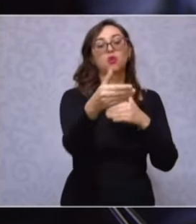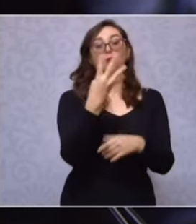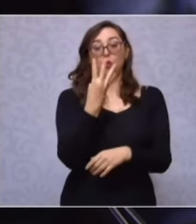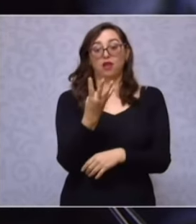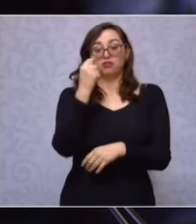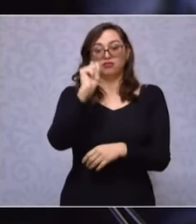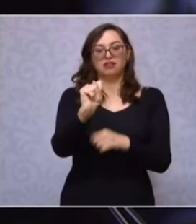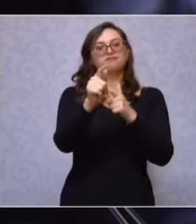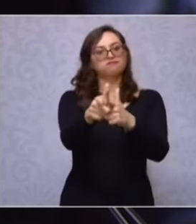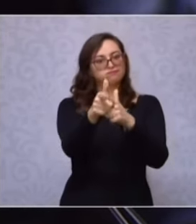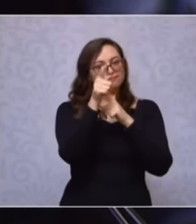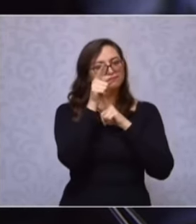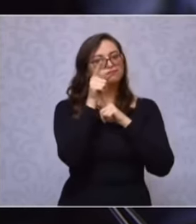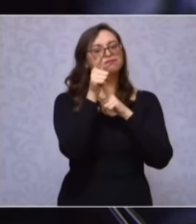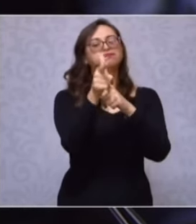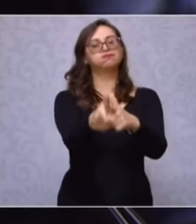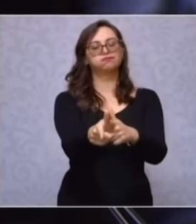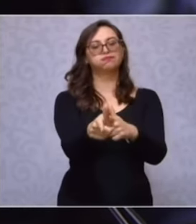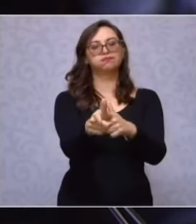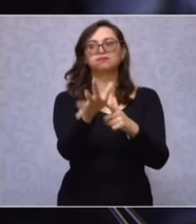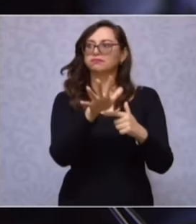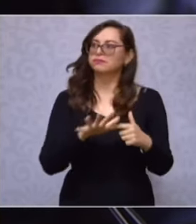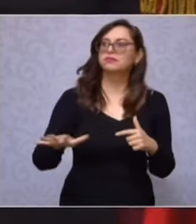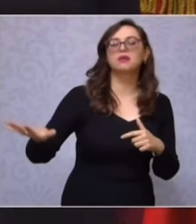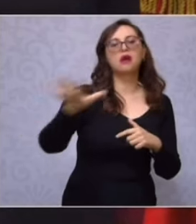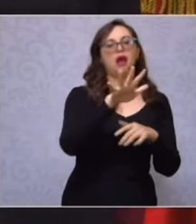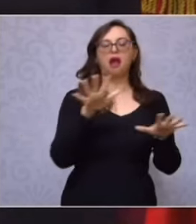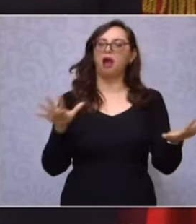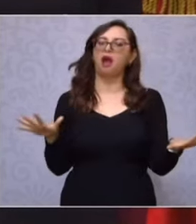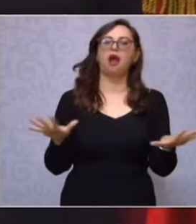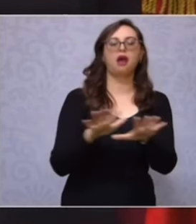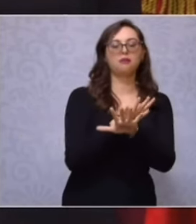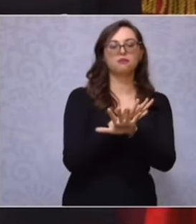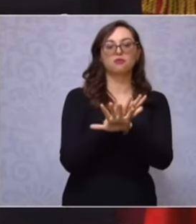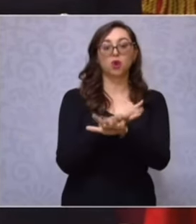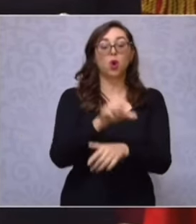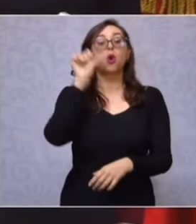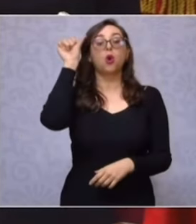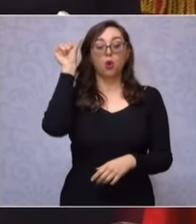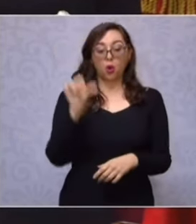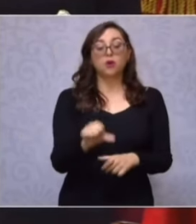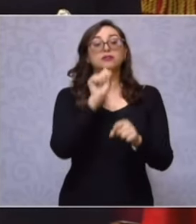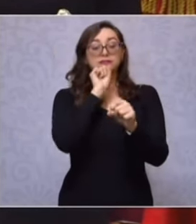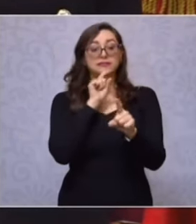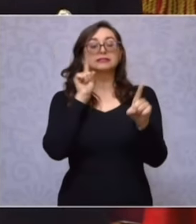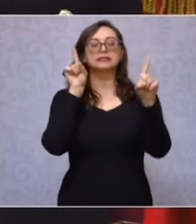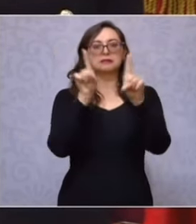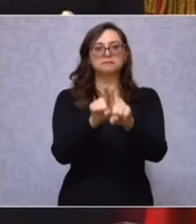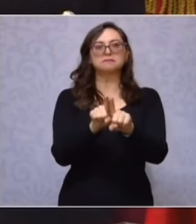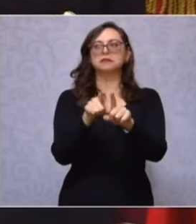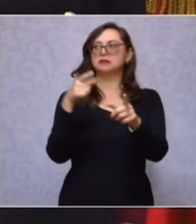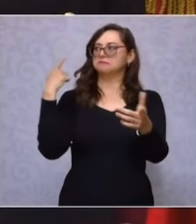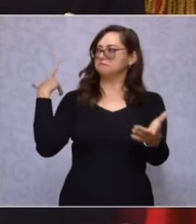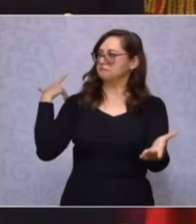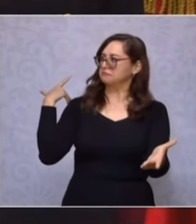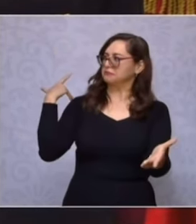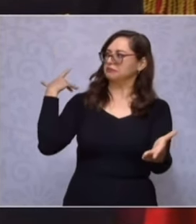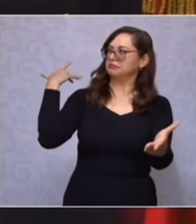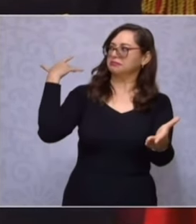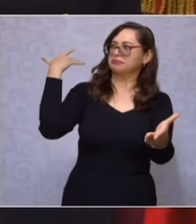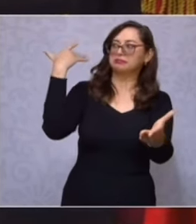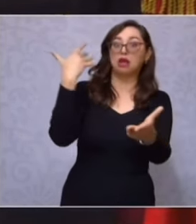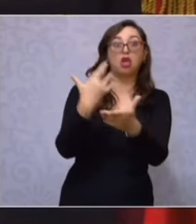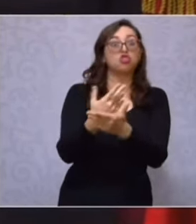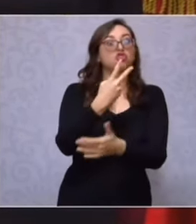cuarta transformación de la vida pública de México. Y también hoy, después de 200 años de la República